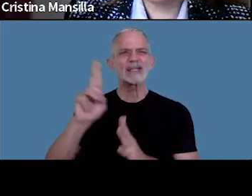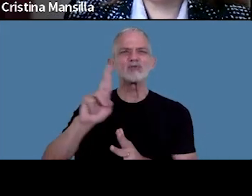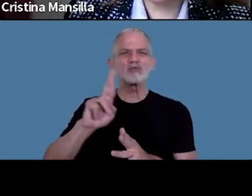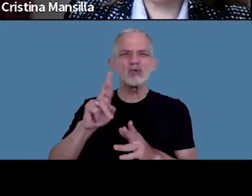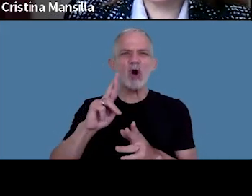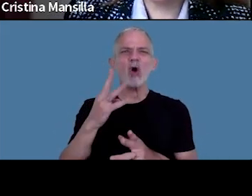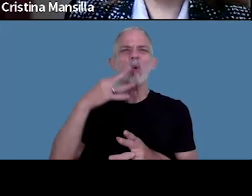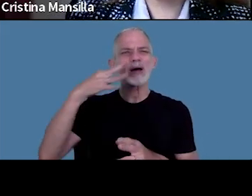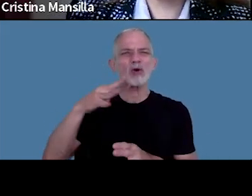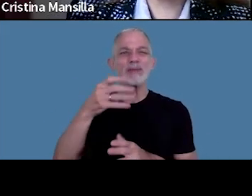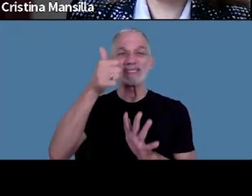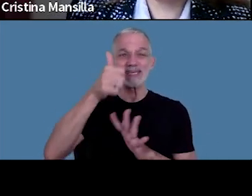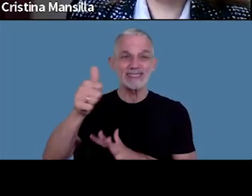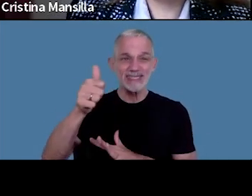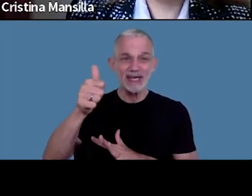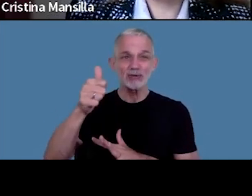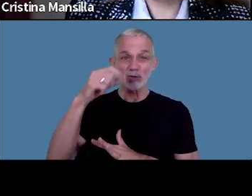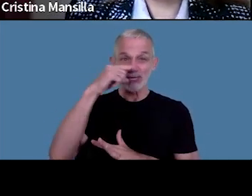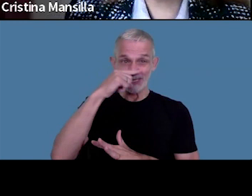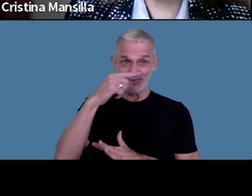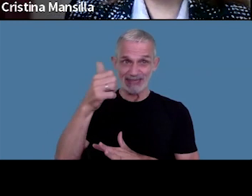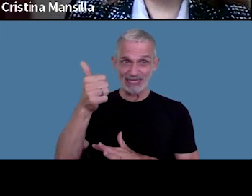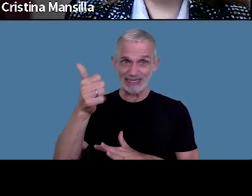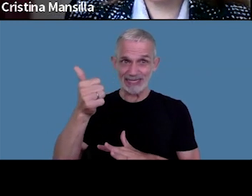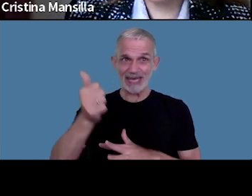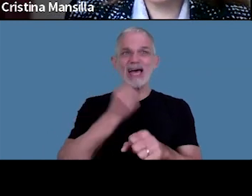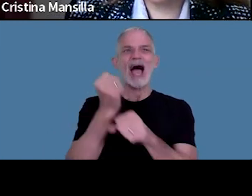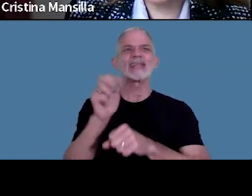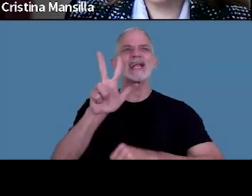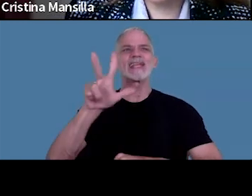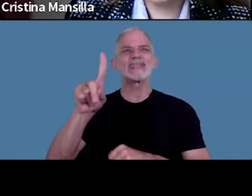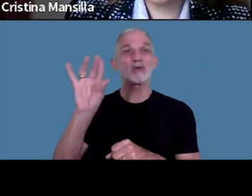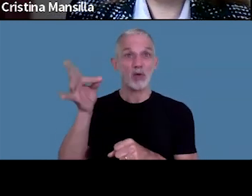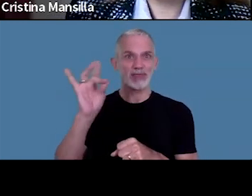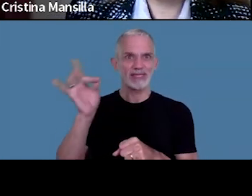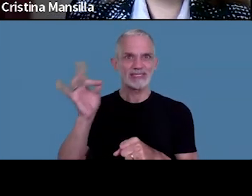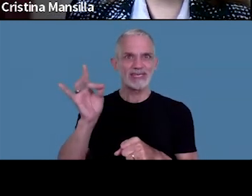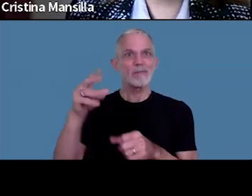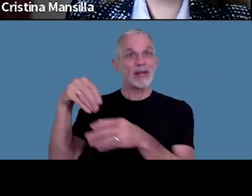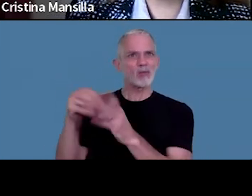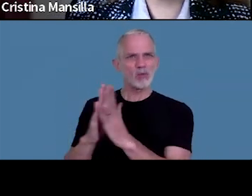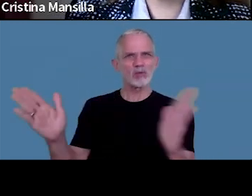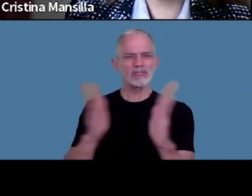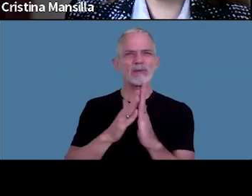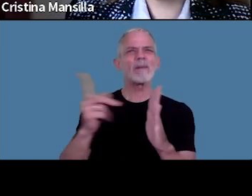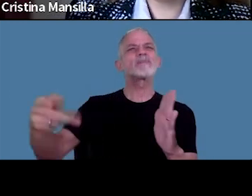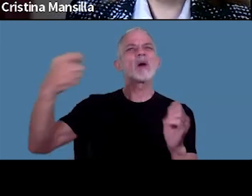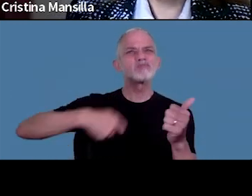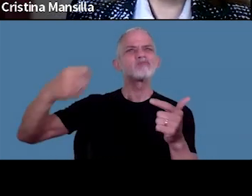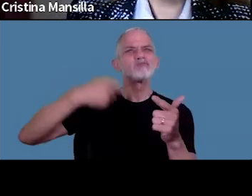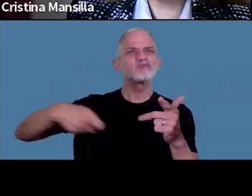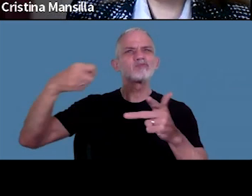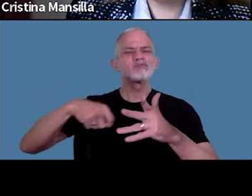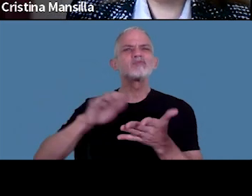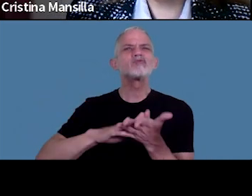4.676 hasta el 31 de diciembre inclusive este reintegro sobre